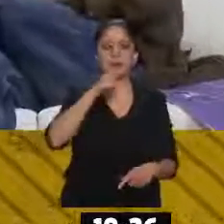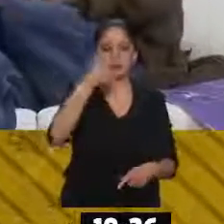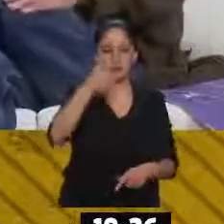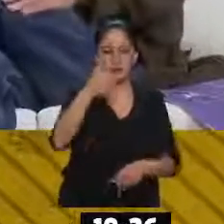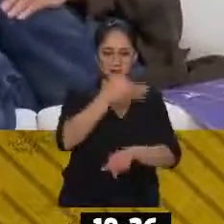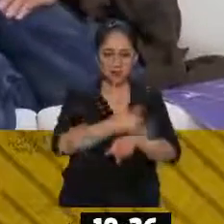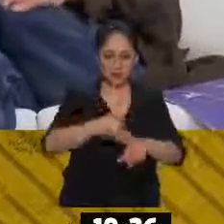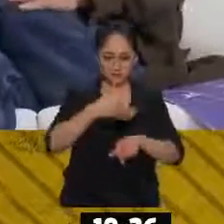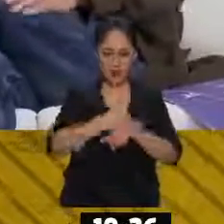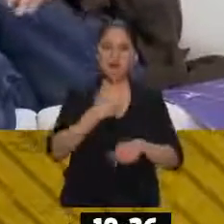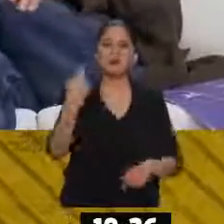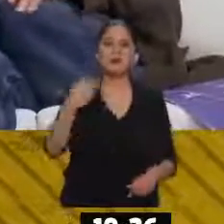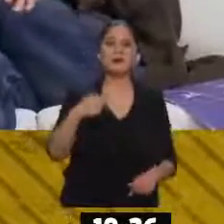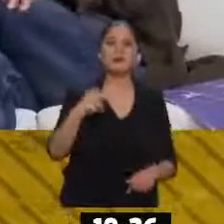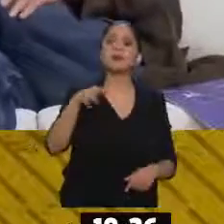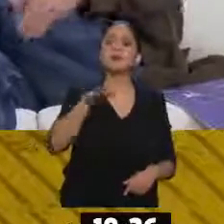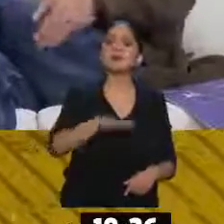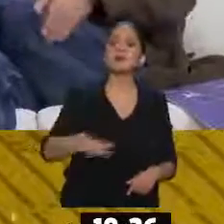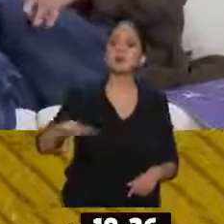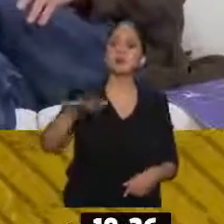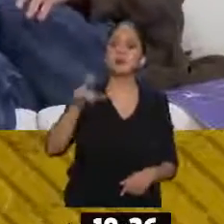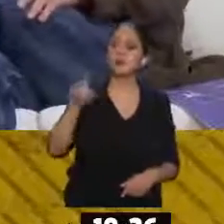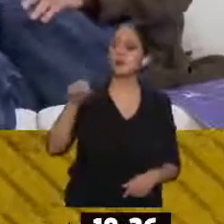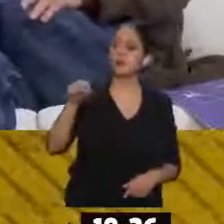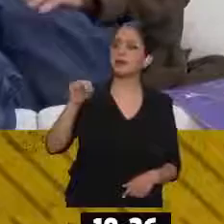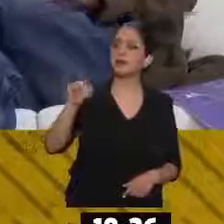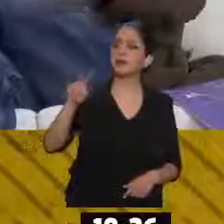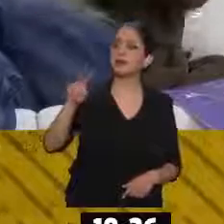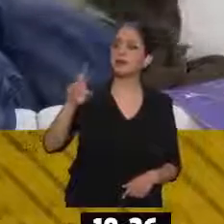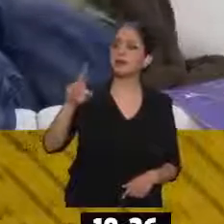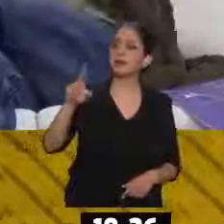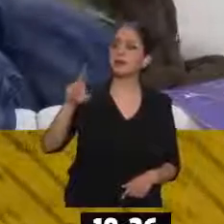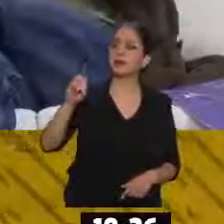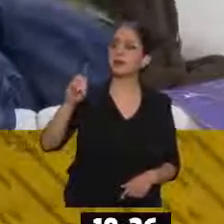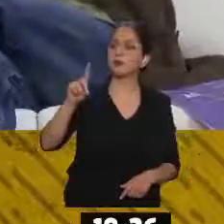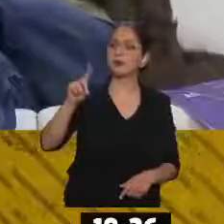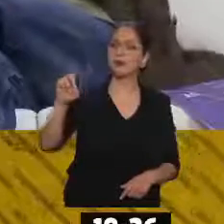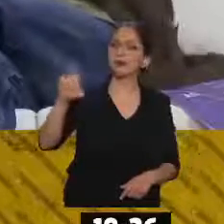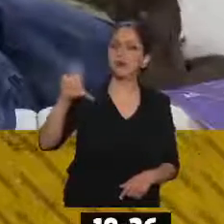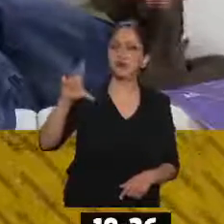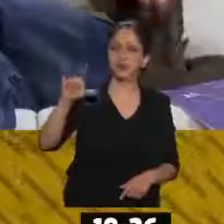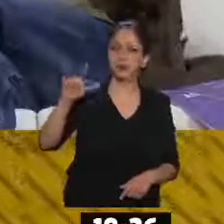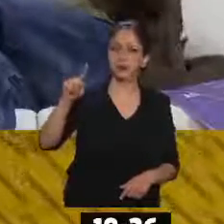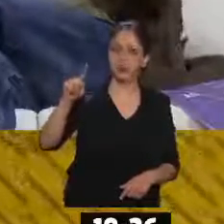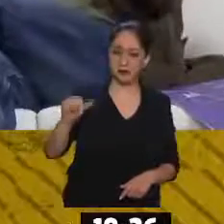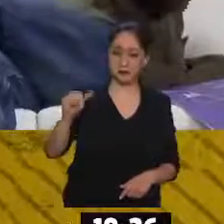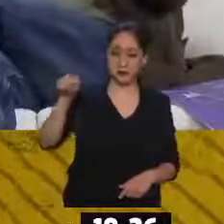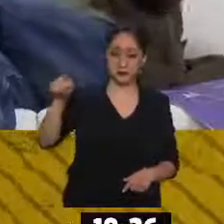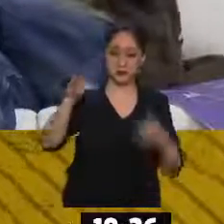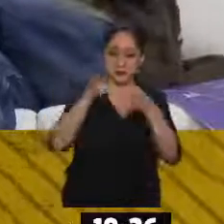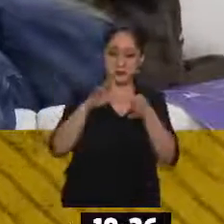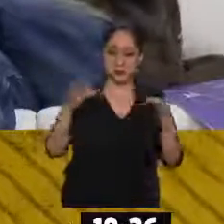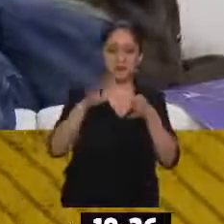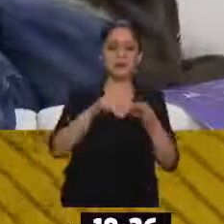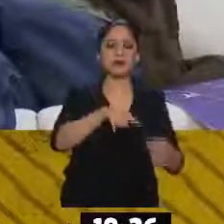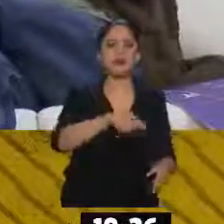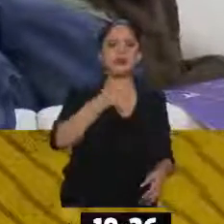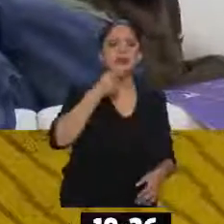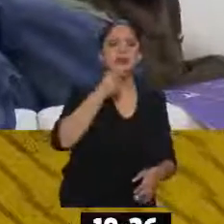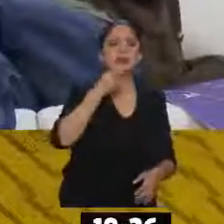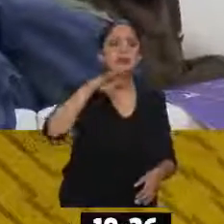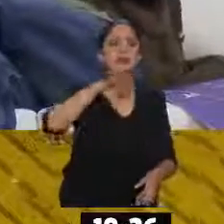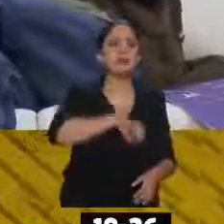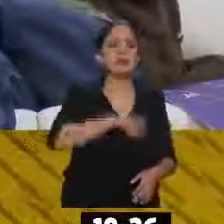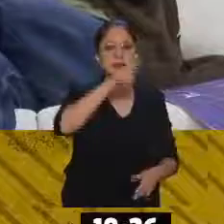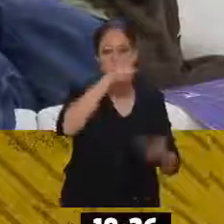proyección del universo de Clarita, un documental que nos habla de la historia de una niña que le fascinan las estrellas. Y